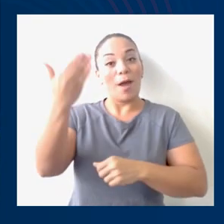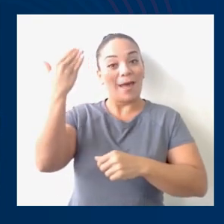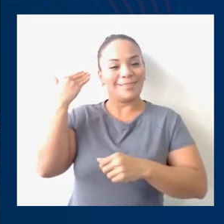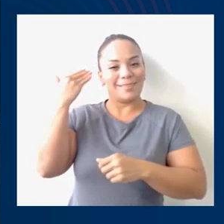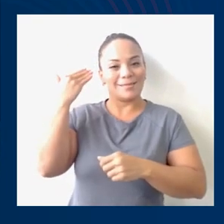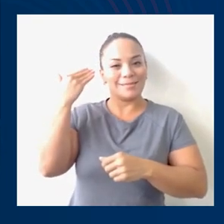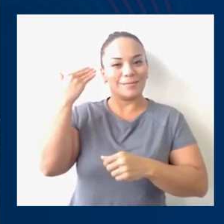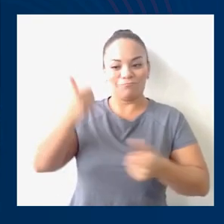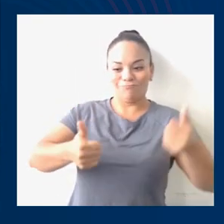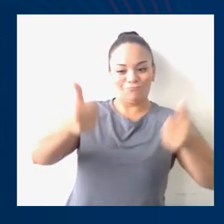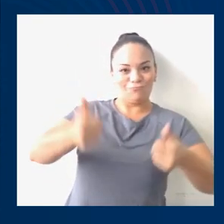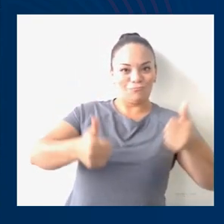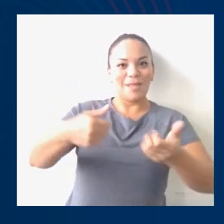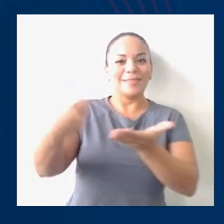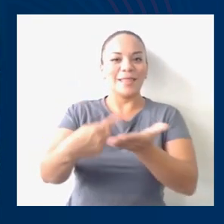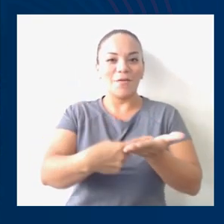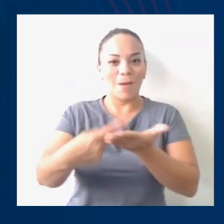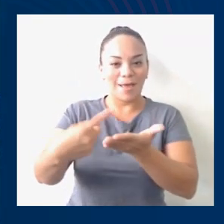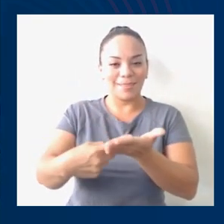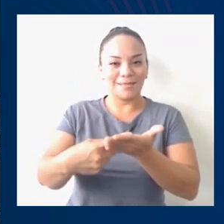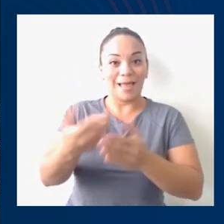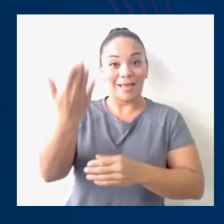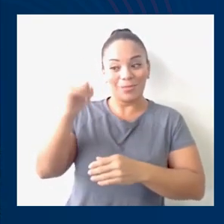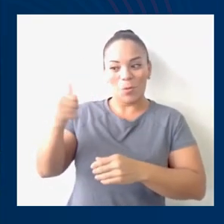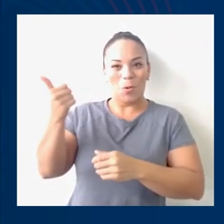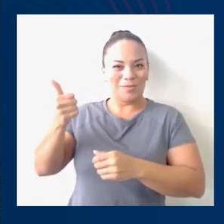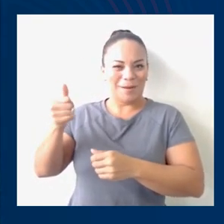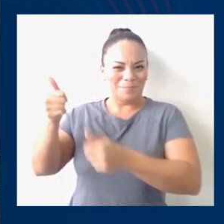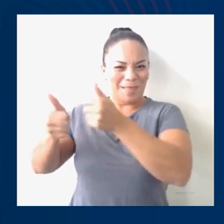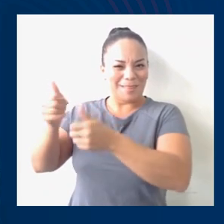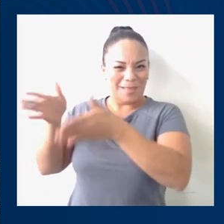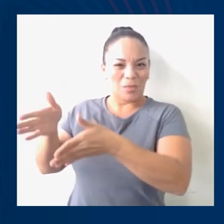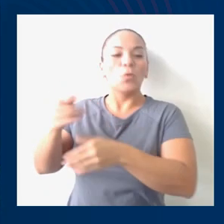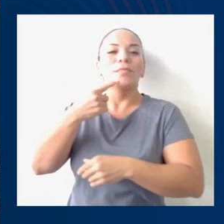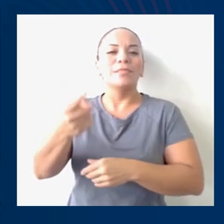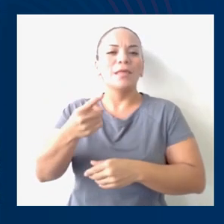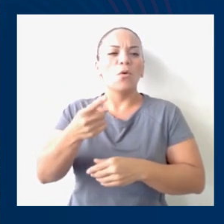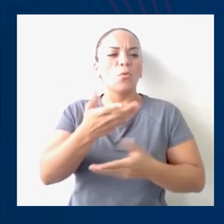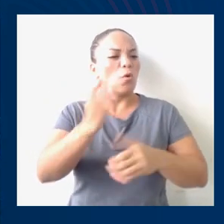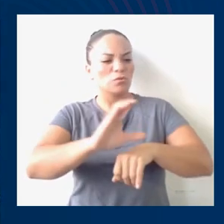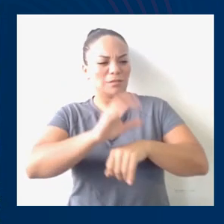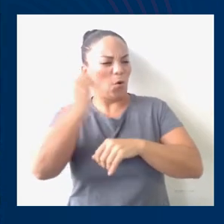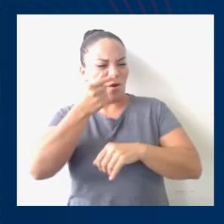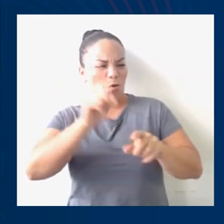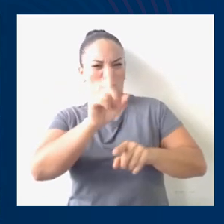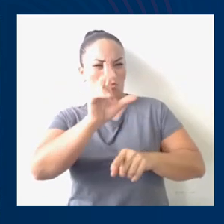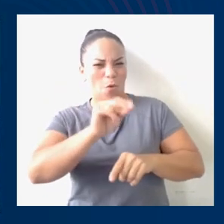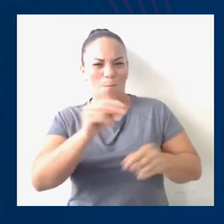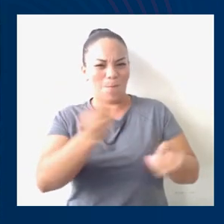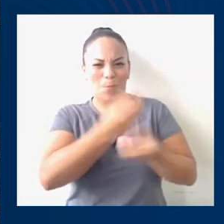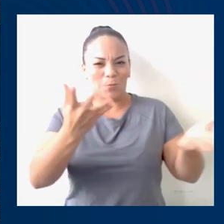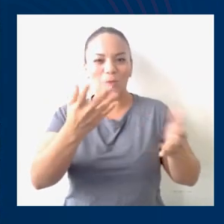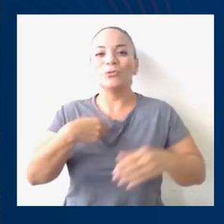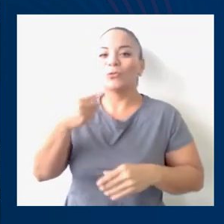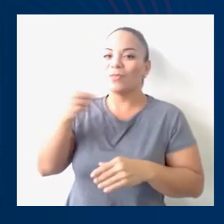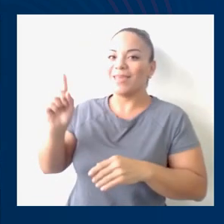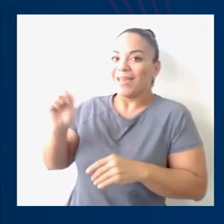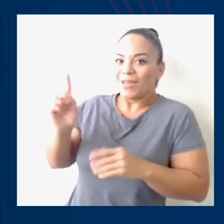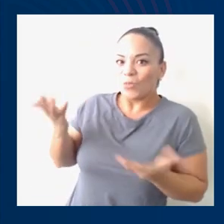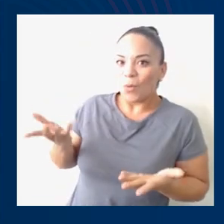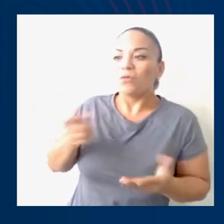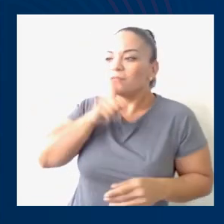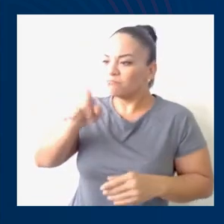de los debates mi contrincante me dijo que los consejos de gobierno no deben ser públicos. Y yo lo contradije.